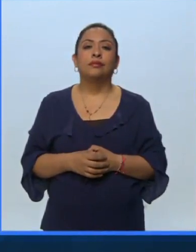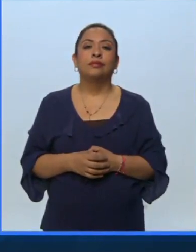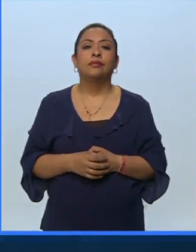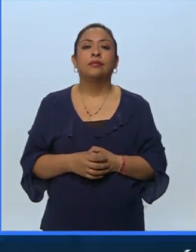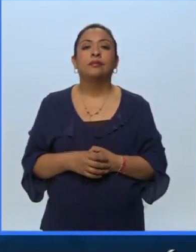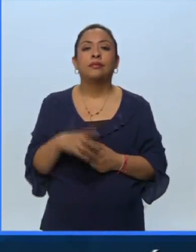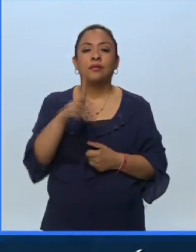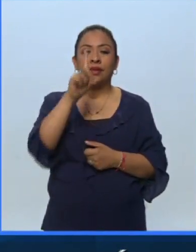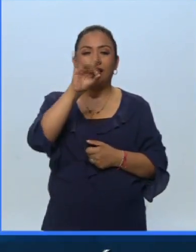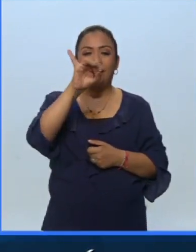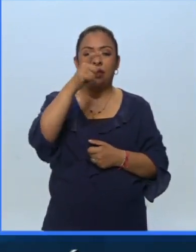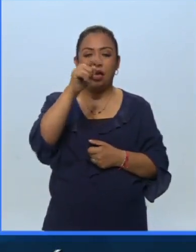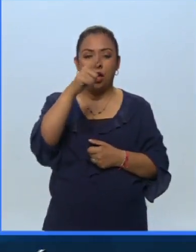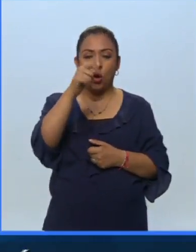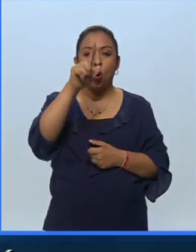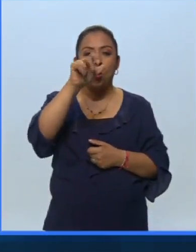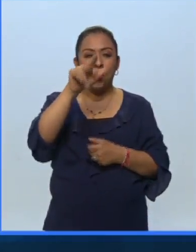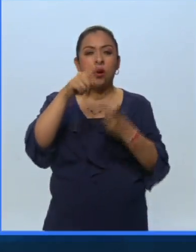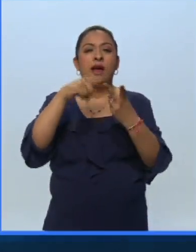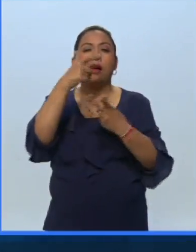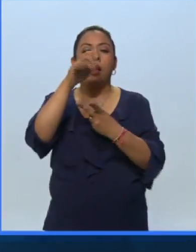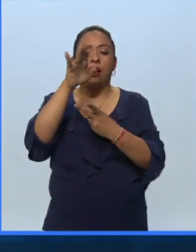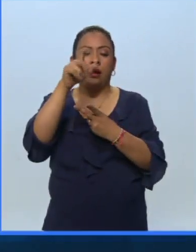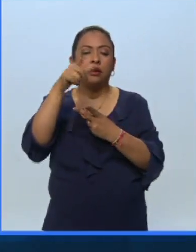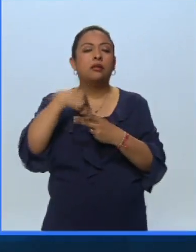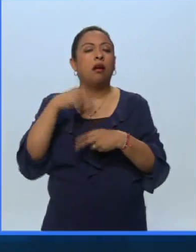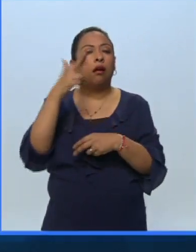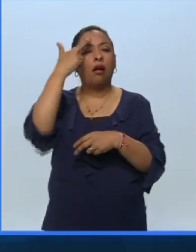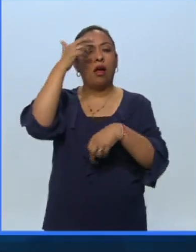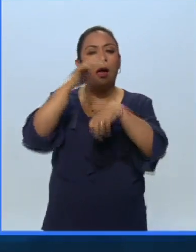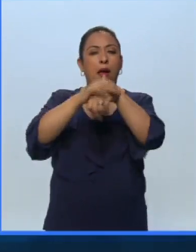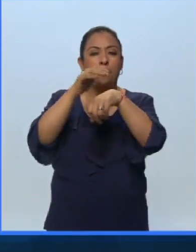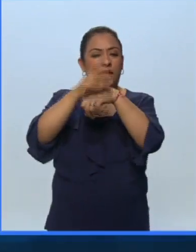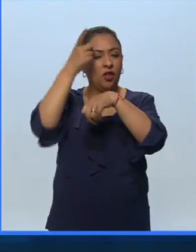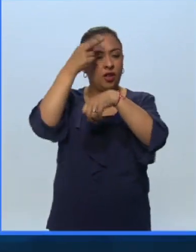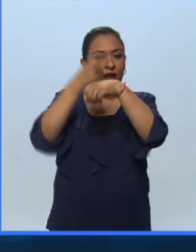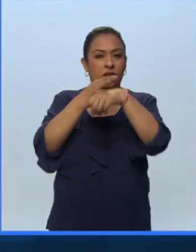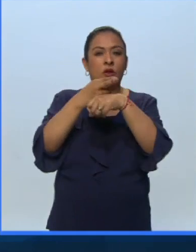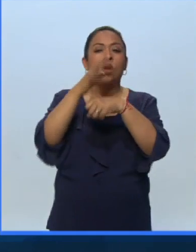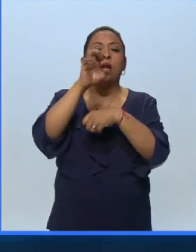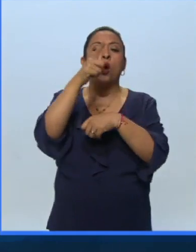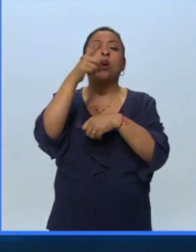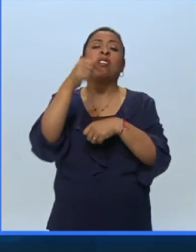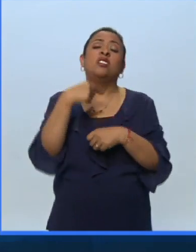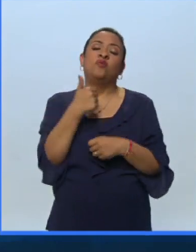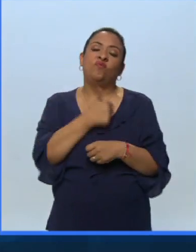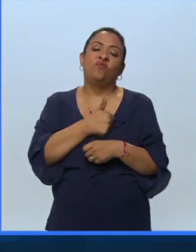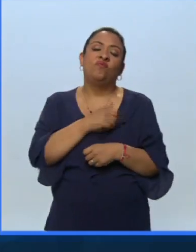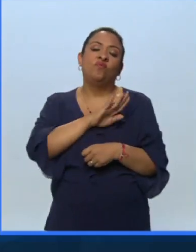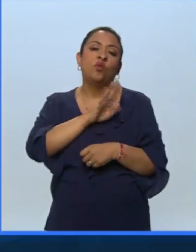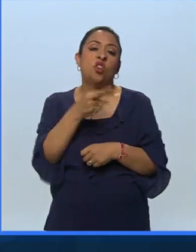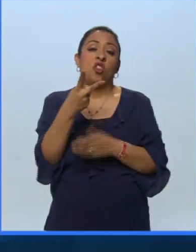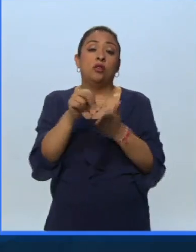Diego Luna y Gael García recordaron a su amigo y director de cine Eugenio Polgowski quien lamentablemente falleció hace dos meses El Festival